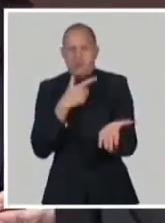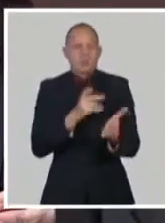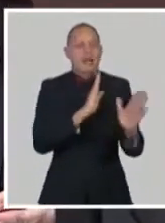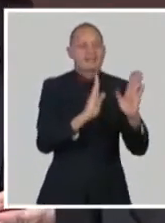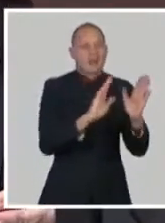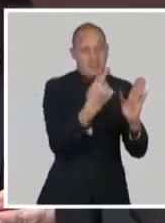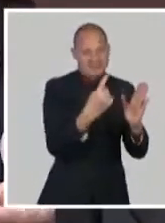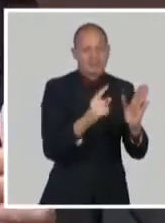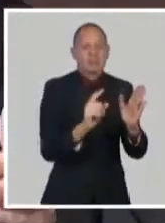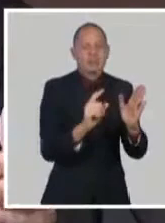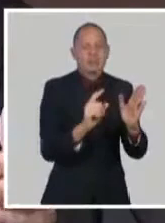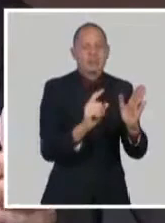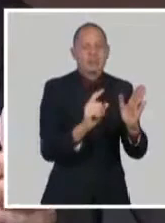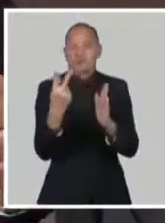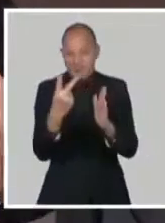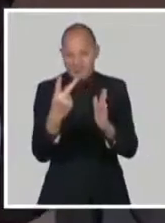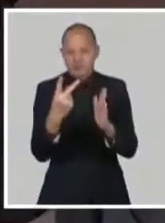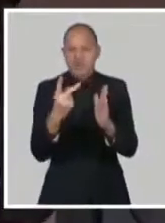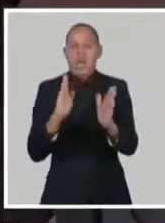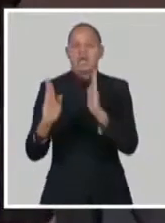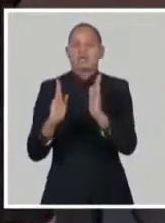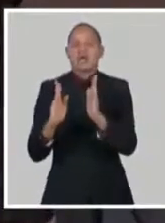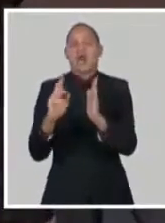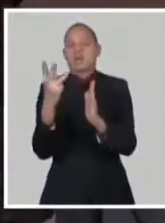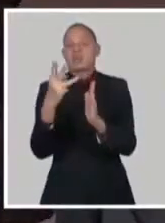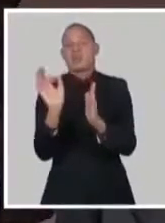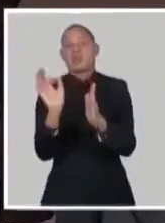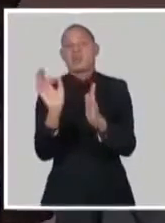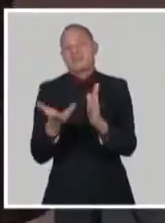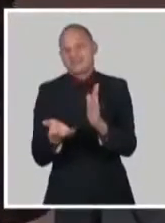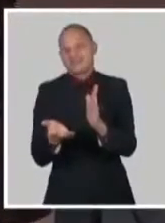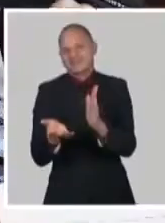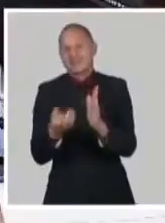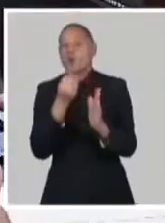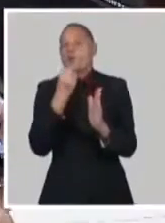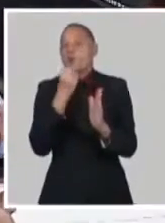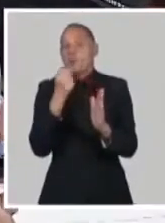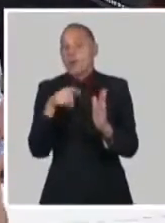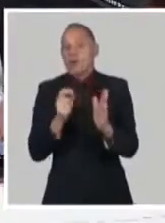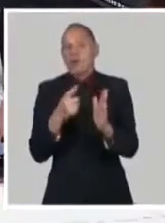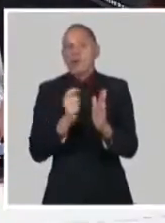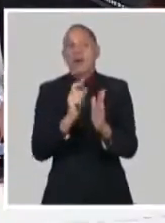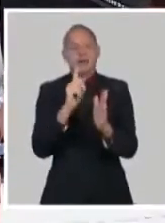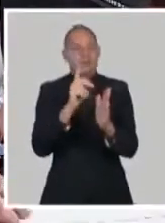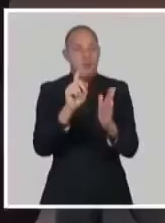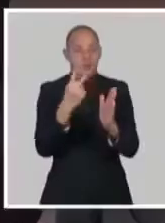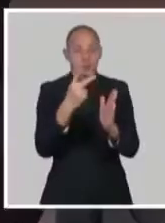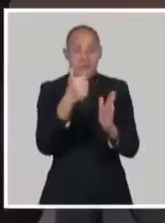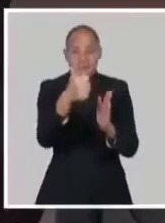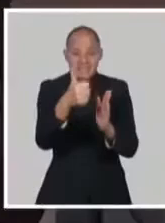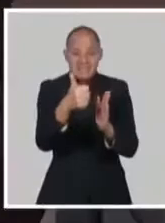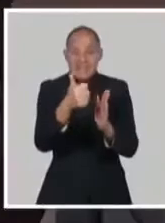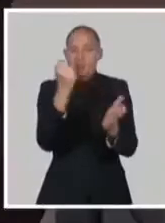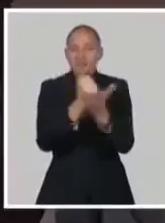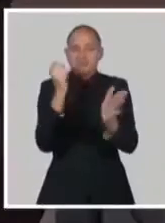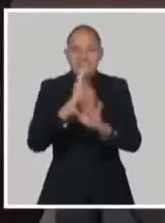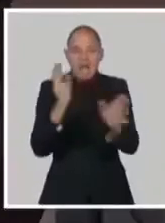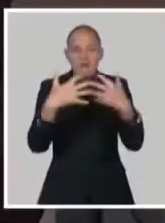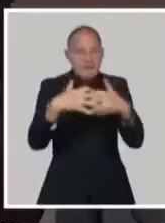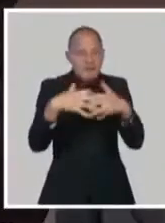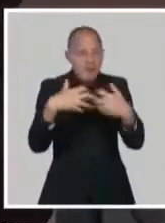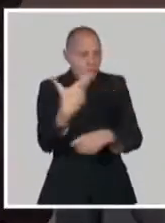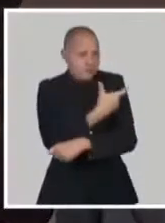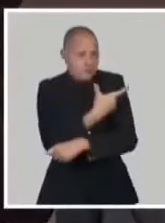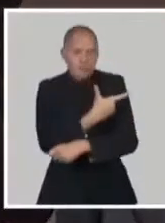resultados esperados, en ese momento no tendríamos, tendríamos que entonces empezar de nuevo. Entonces, y esto es muy serio y,